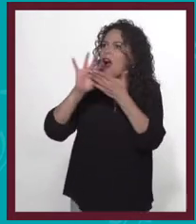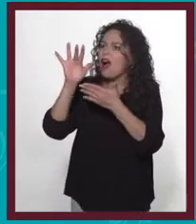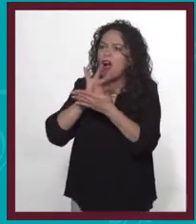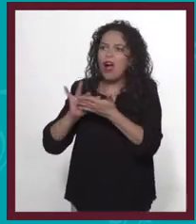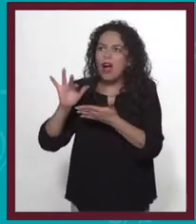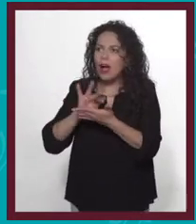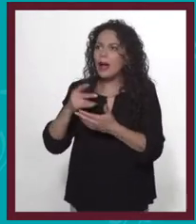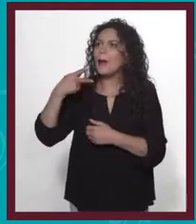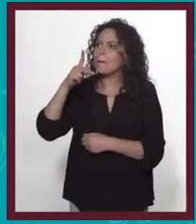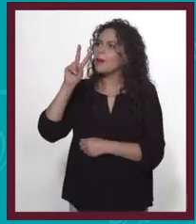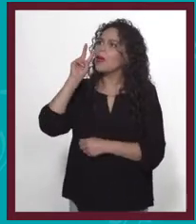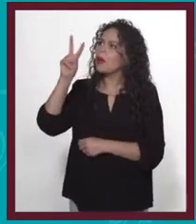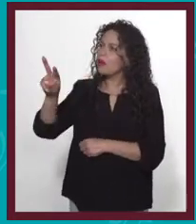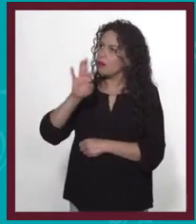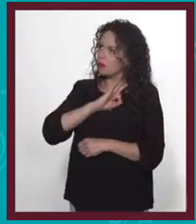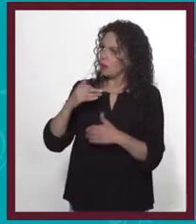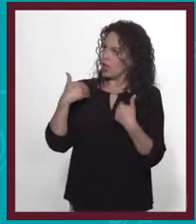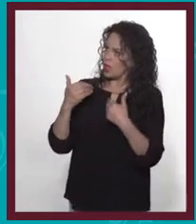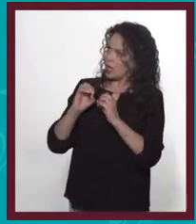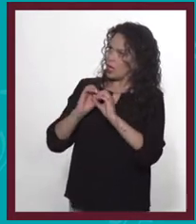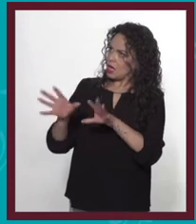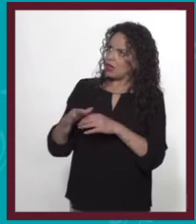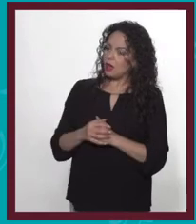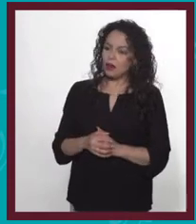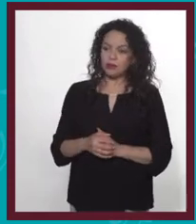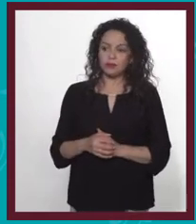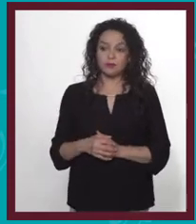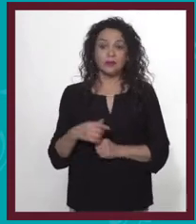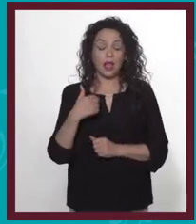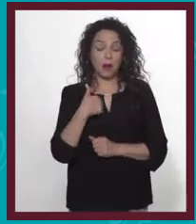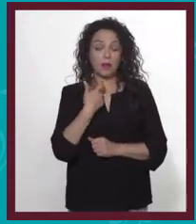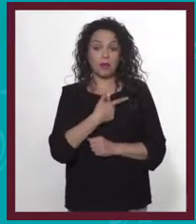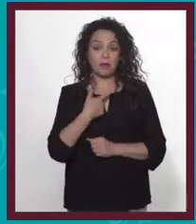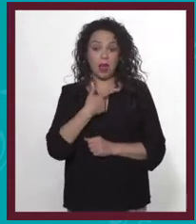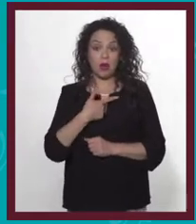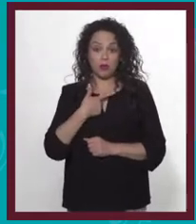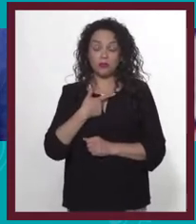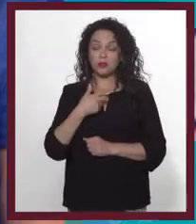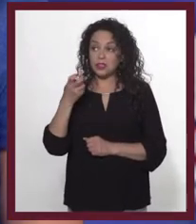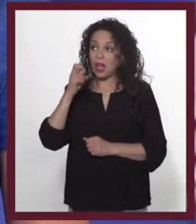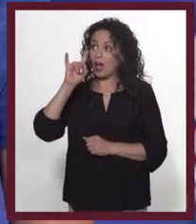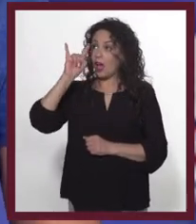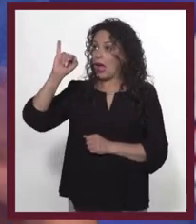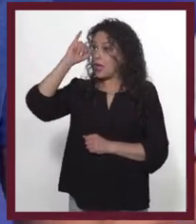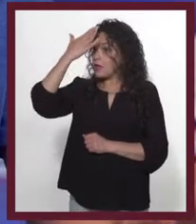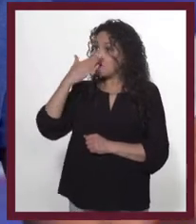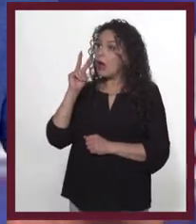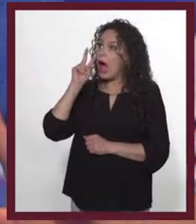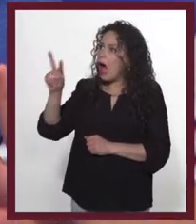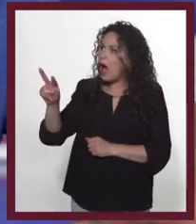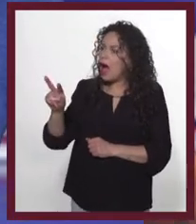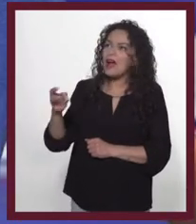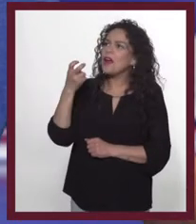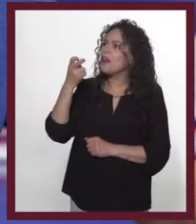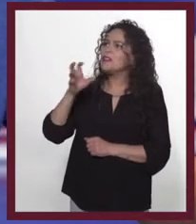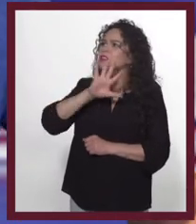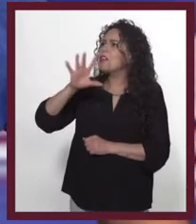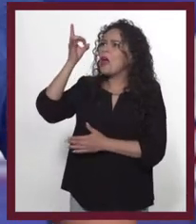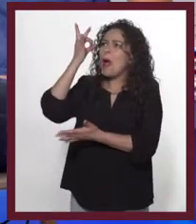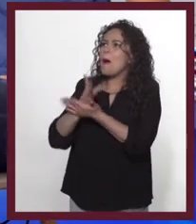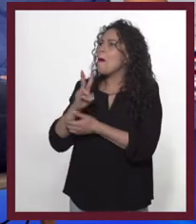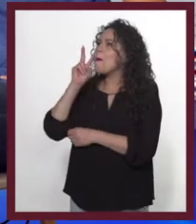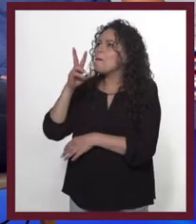y lo explica de todos modos. Me gustan los anuncios en los que solo la imagen lo dice todo.